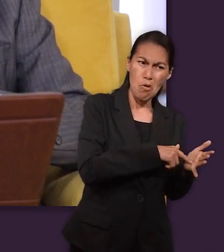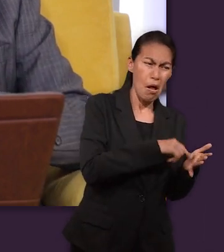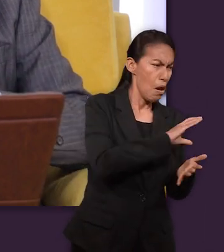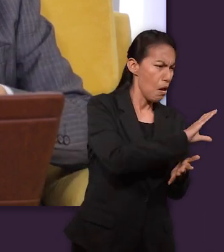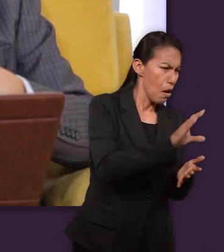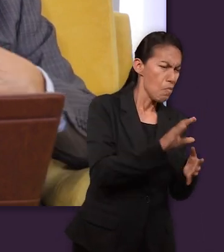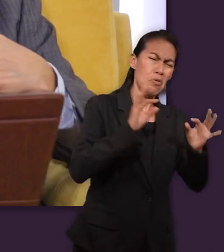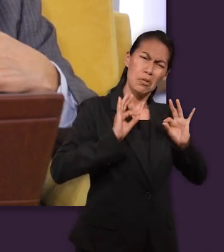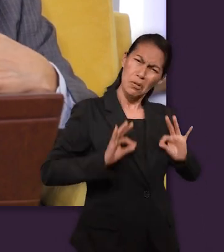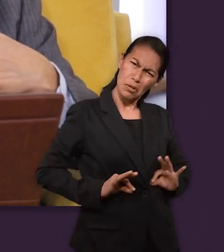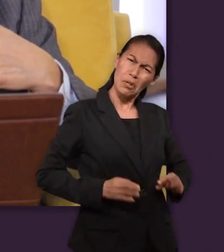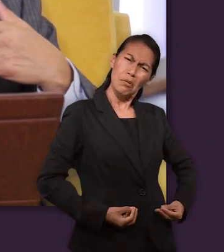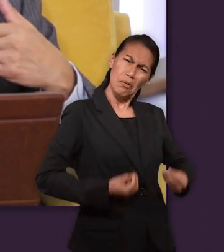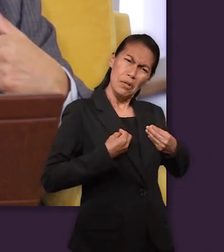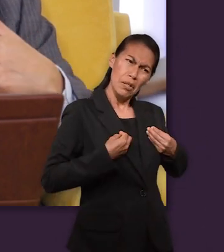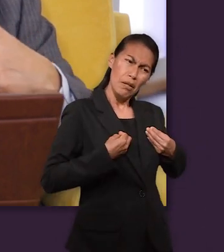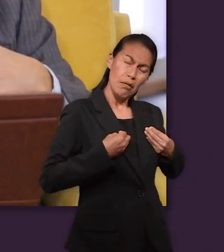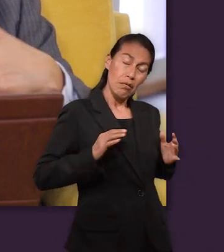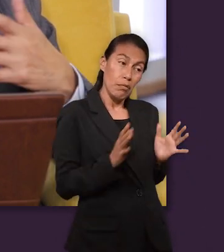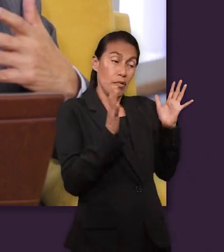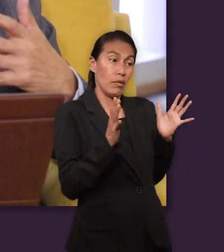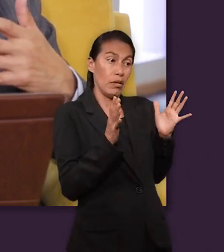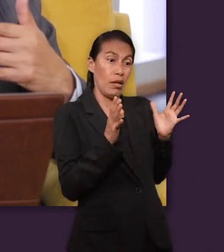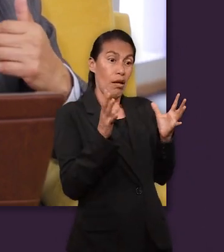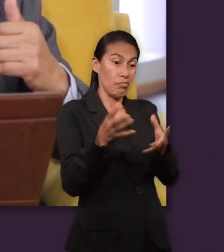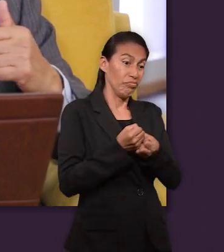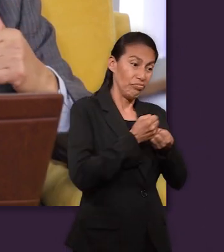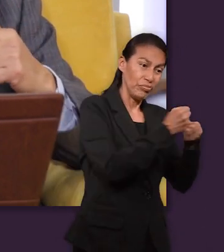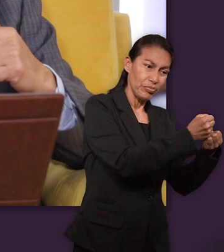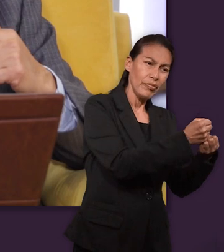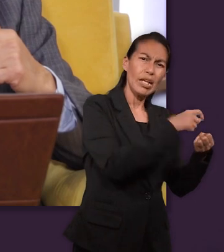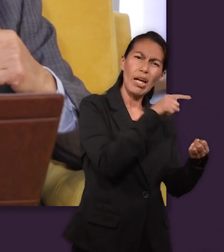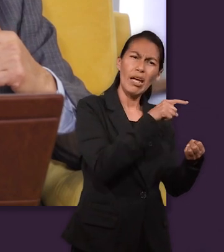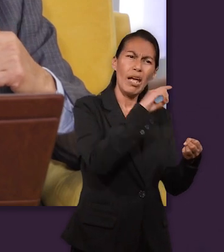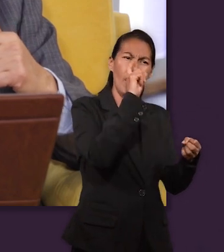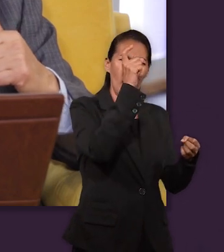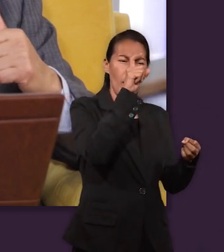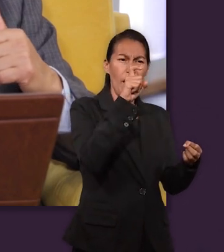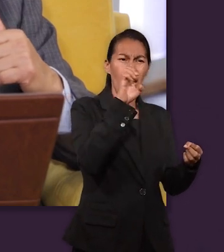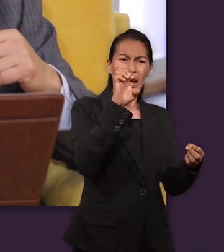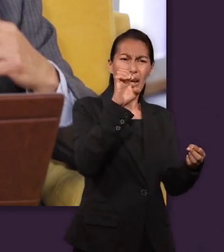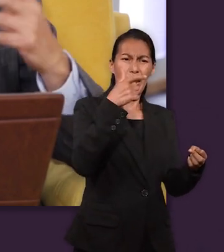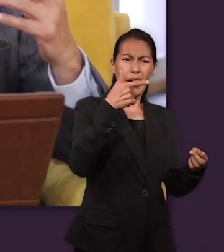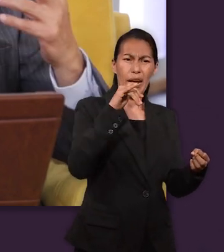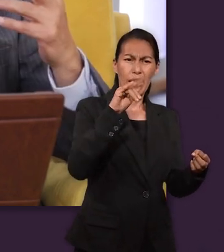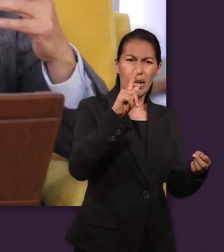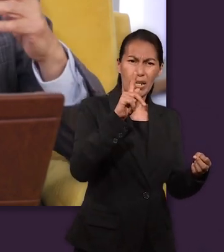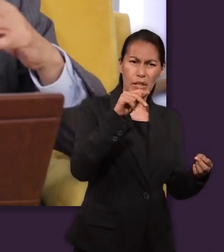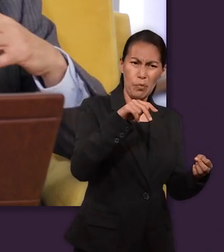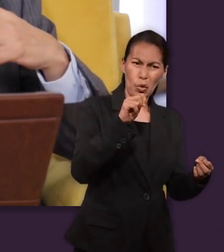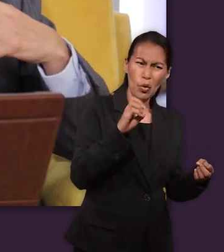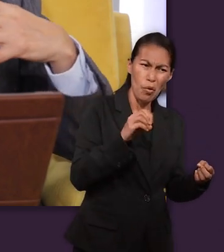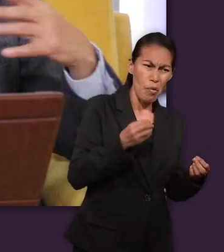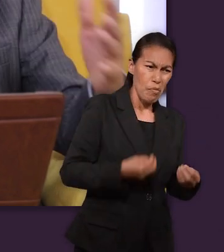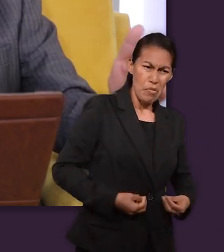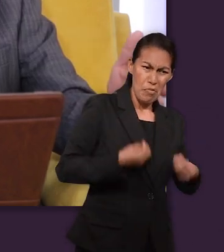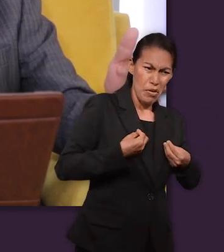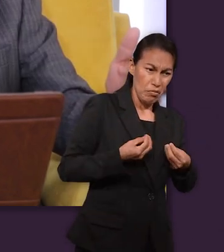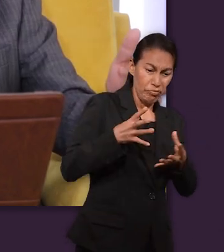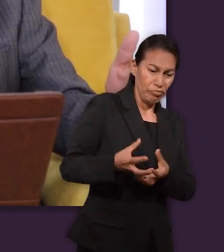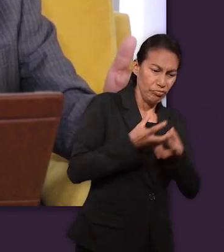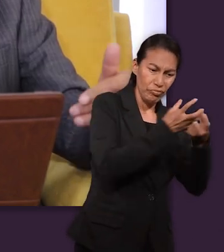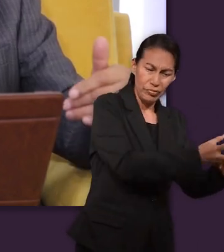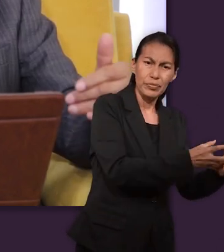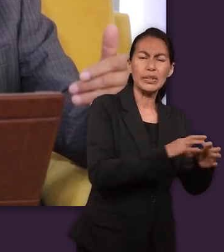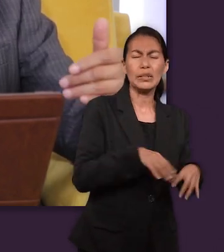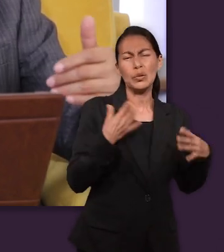en un lugar, en el campo y de pronto se lo llevan a Egipto donde tiene que vivir con todo lo que una